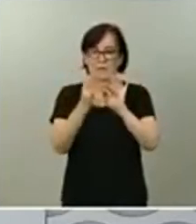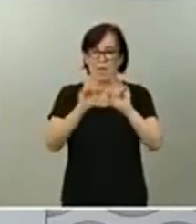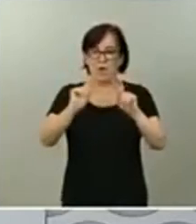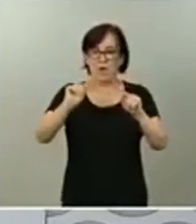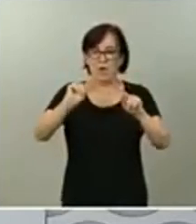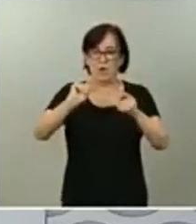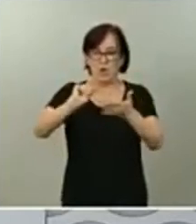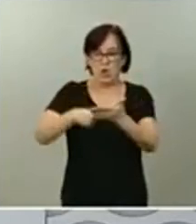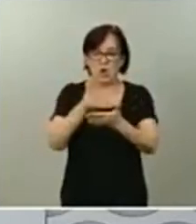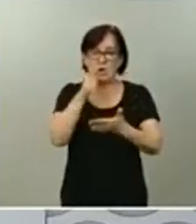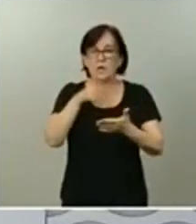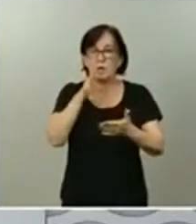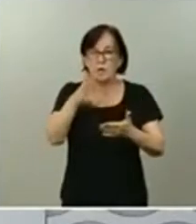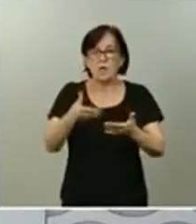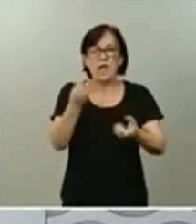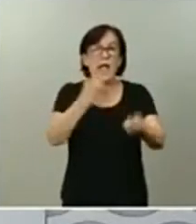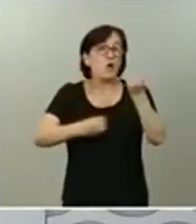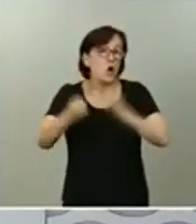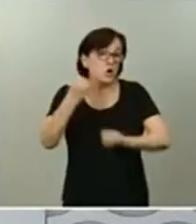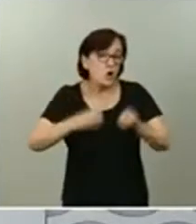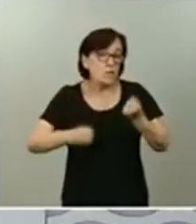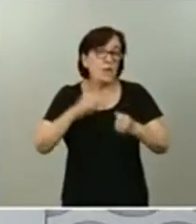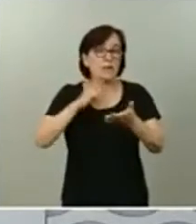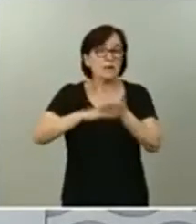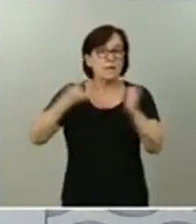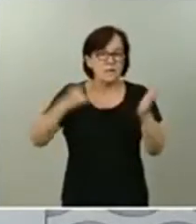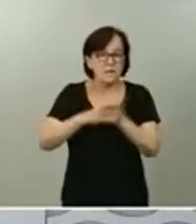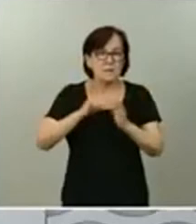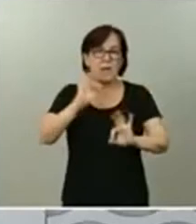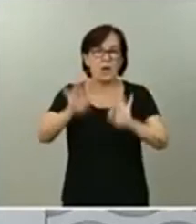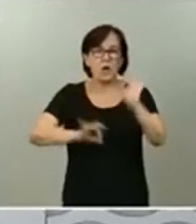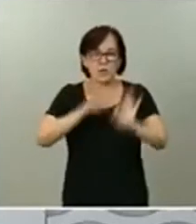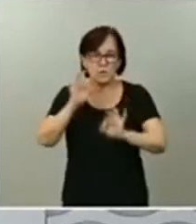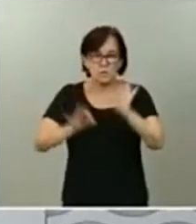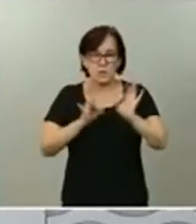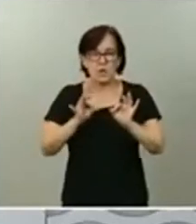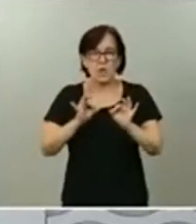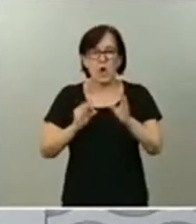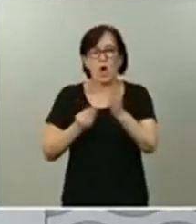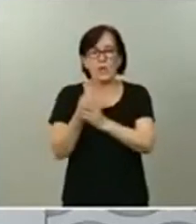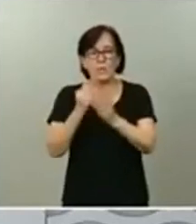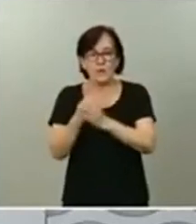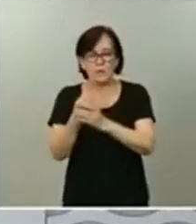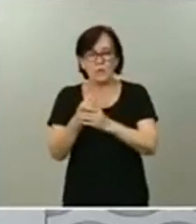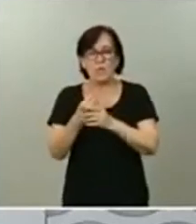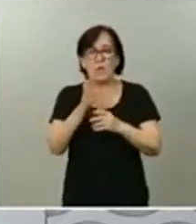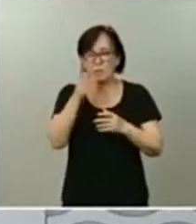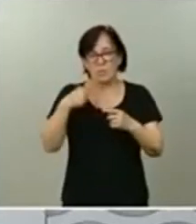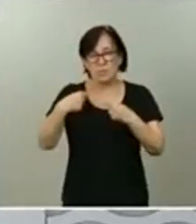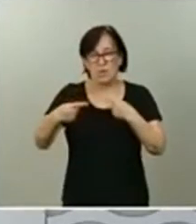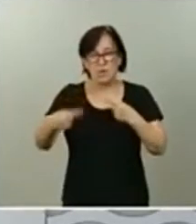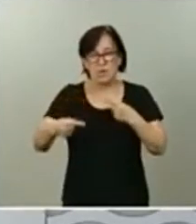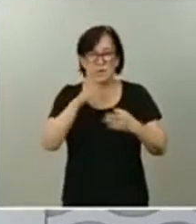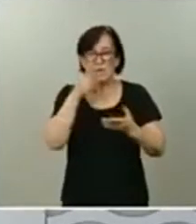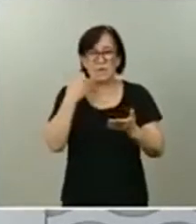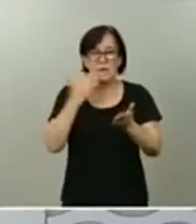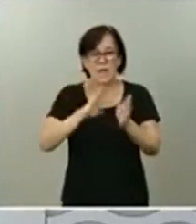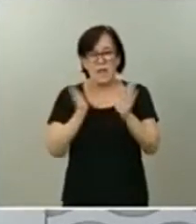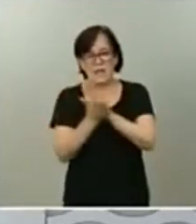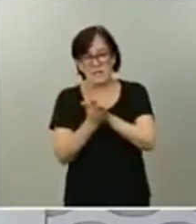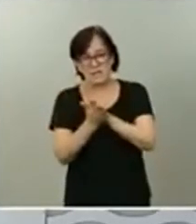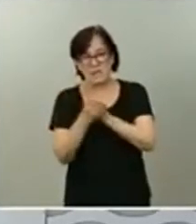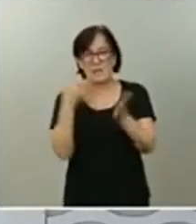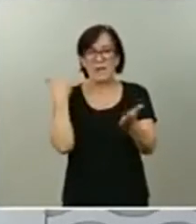en causa económica, técnica, organizativa o de producción, derivados de procedimientos de expedientes de despido